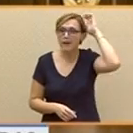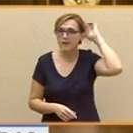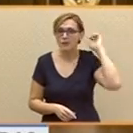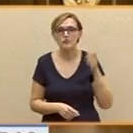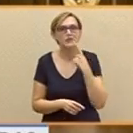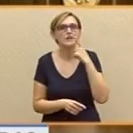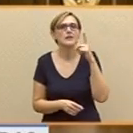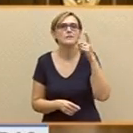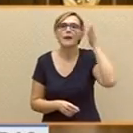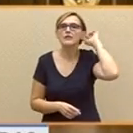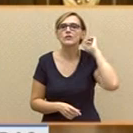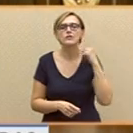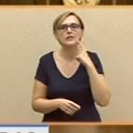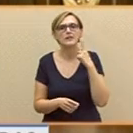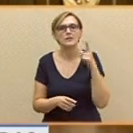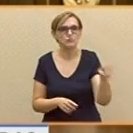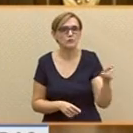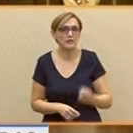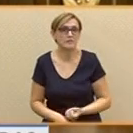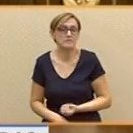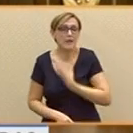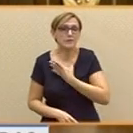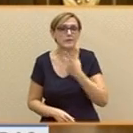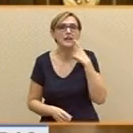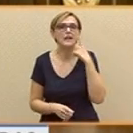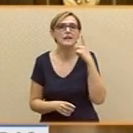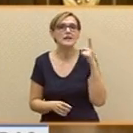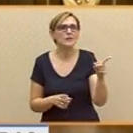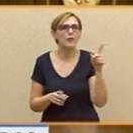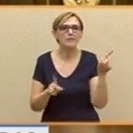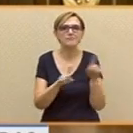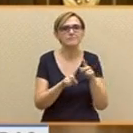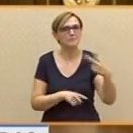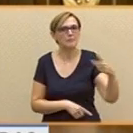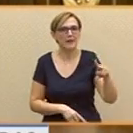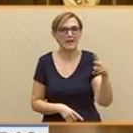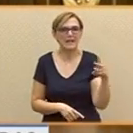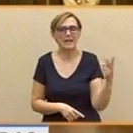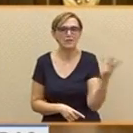Ese Mario Conde que tanto le admira a usted. Me parece que haría una pareja gloriosa con el señor Garicano.